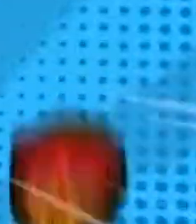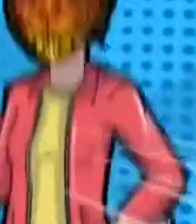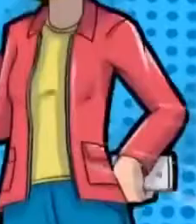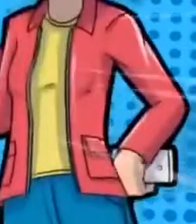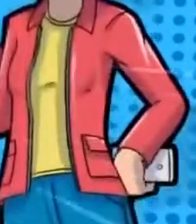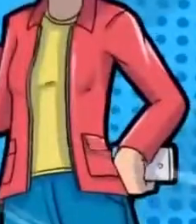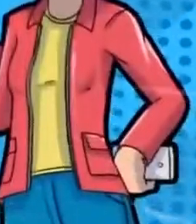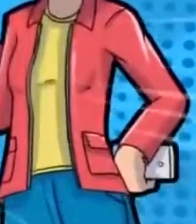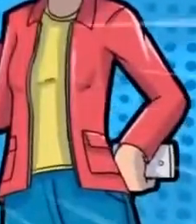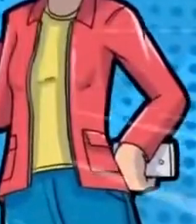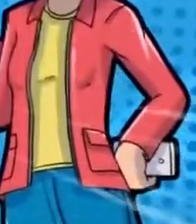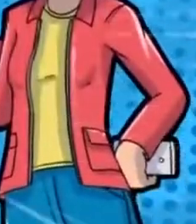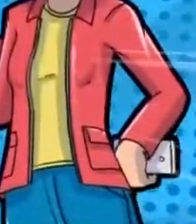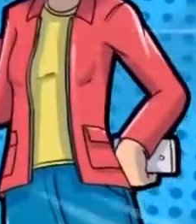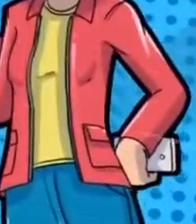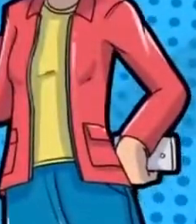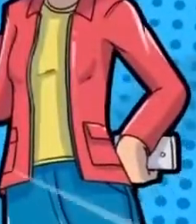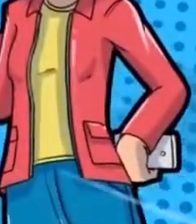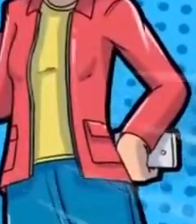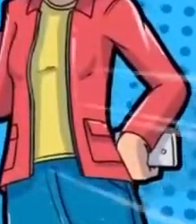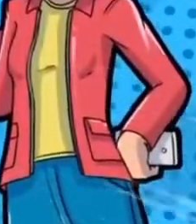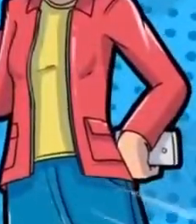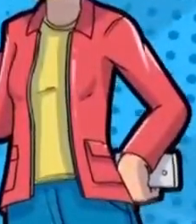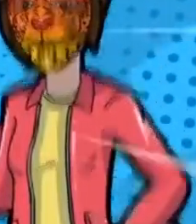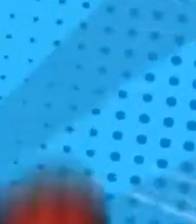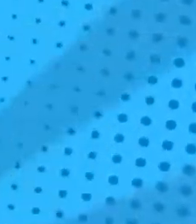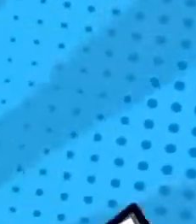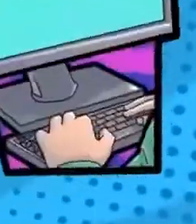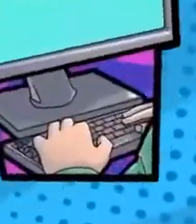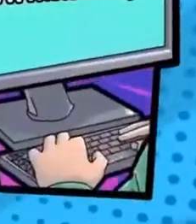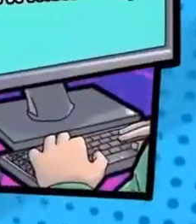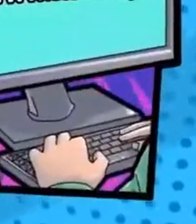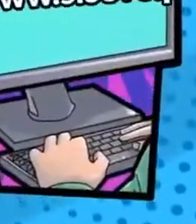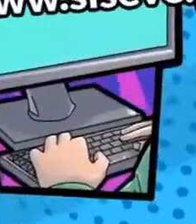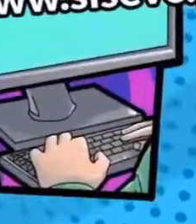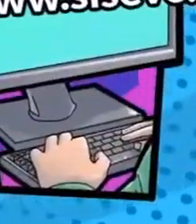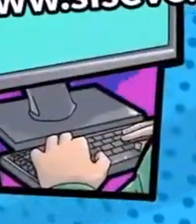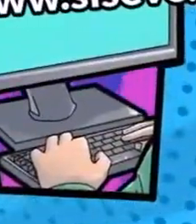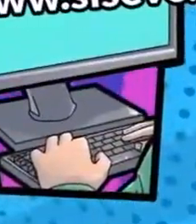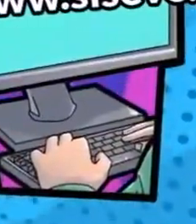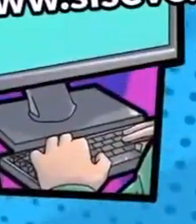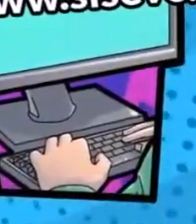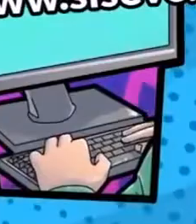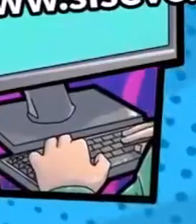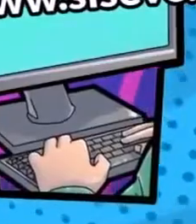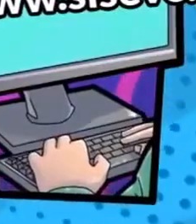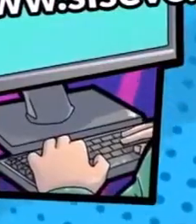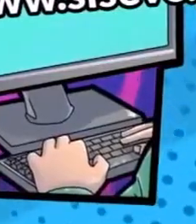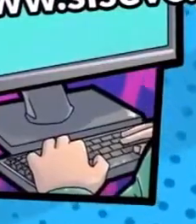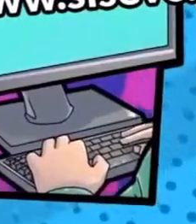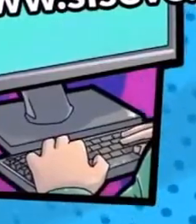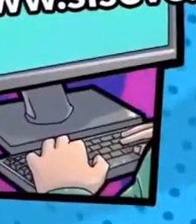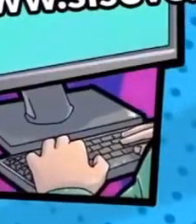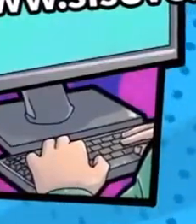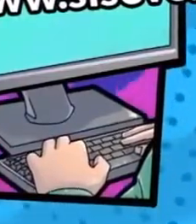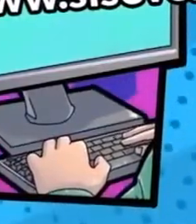Si eres víctima o testigo de violencia escolar, reporta de forma confidencial en nuestros canales de atención y sé parte de la brigada sí se